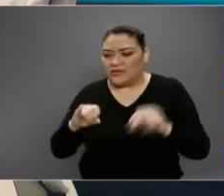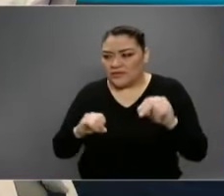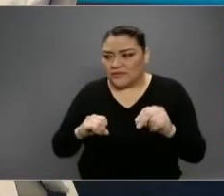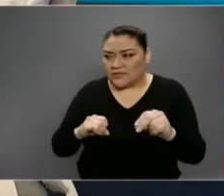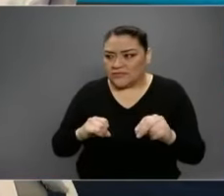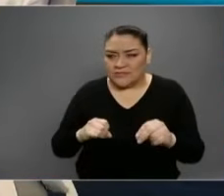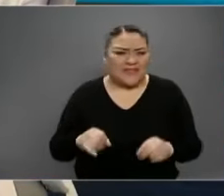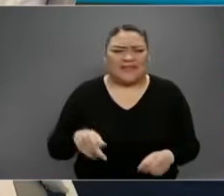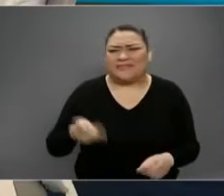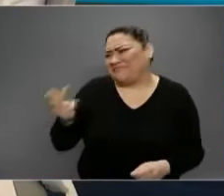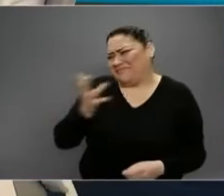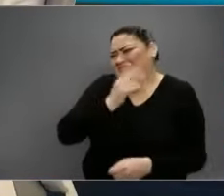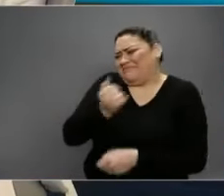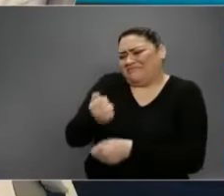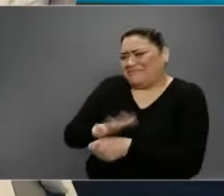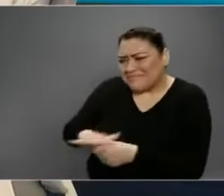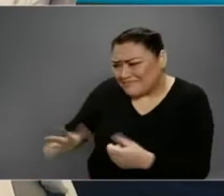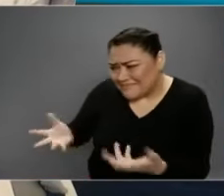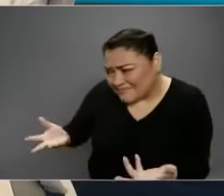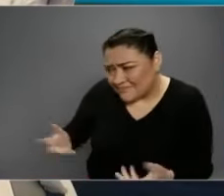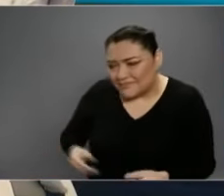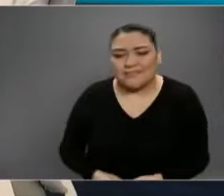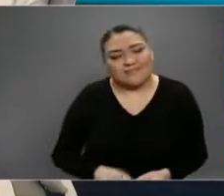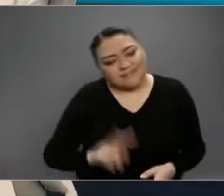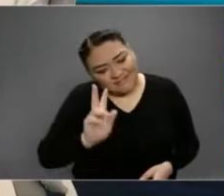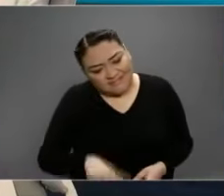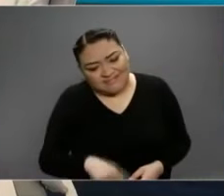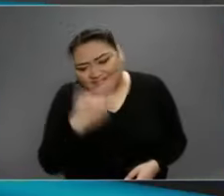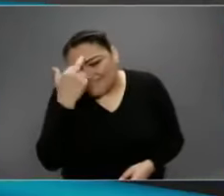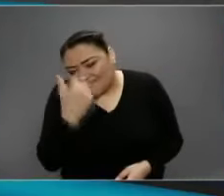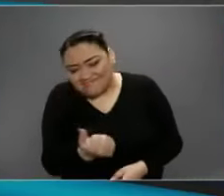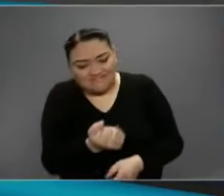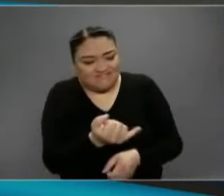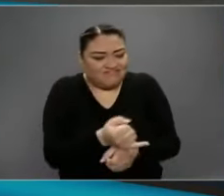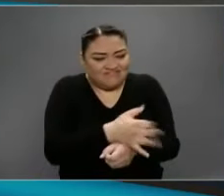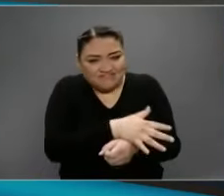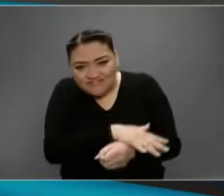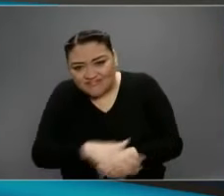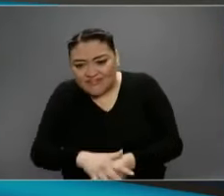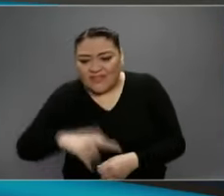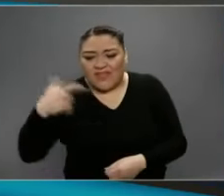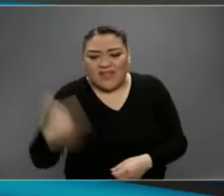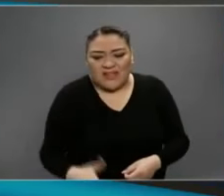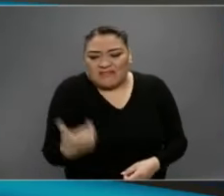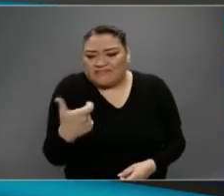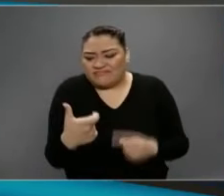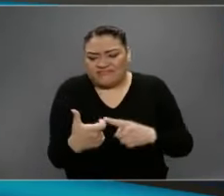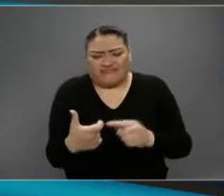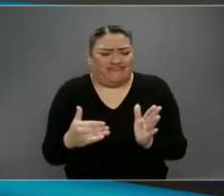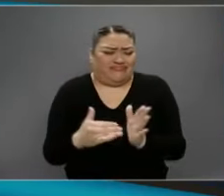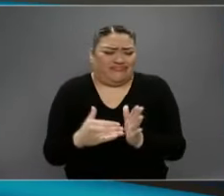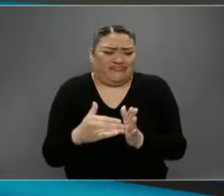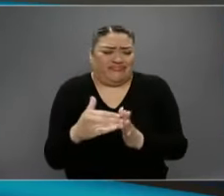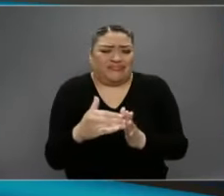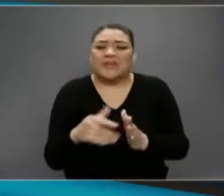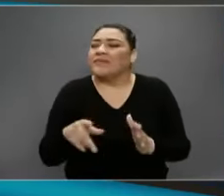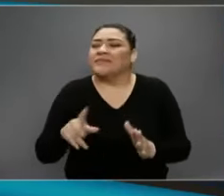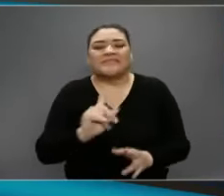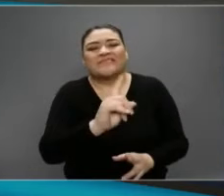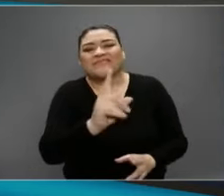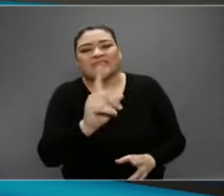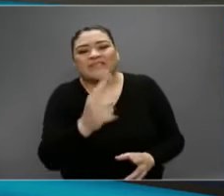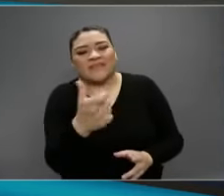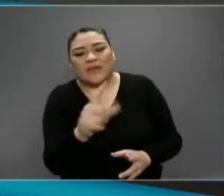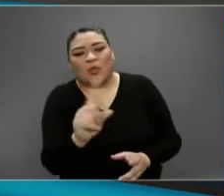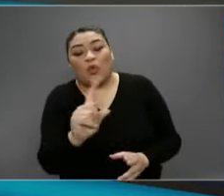es materialmente imposible. Eso es básicamente imposible. Costaría Y sobre todo es innecesario,